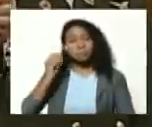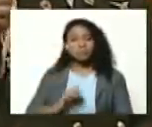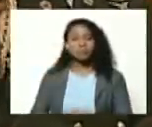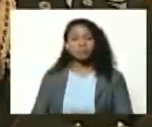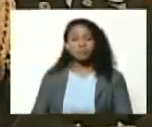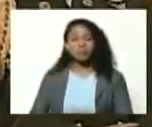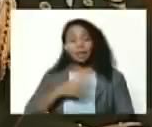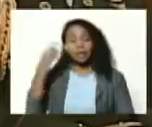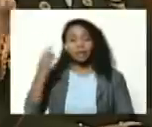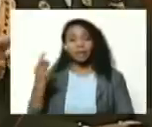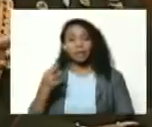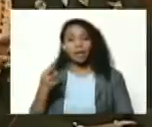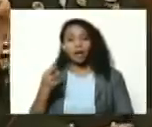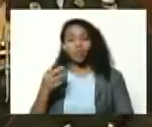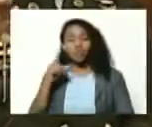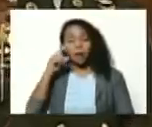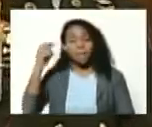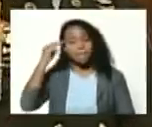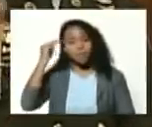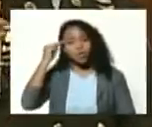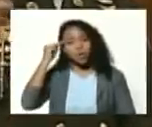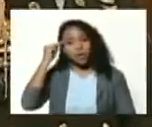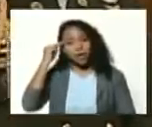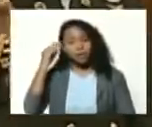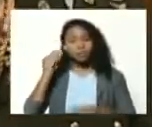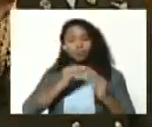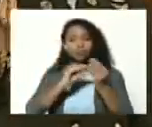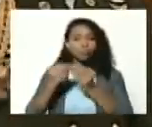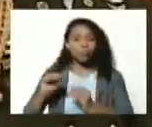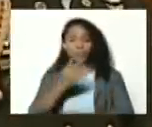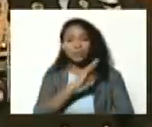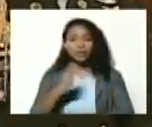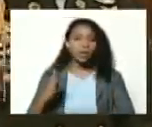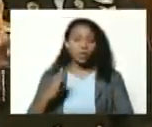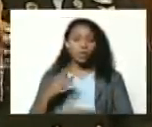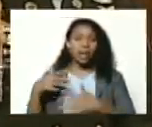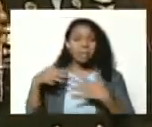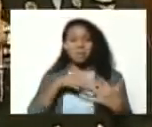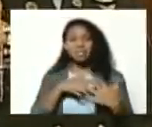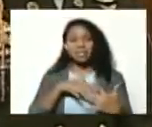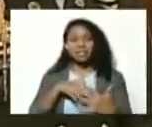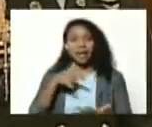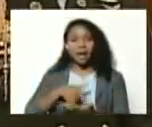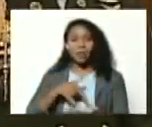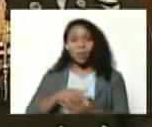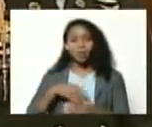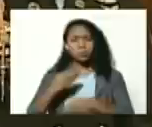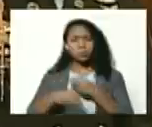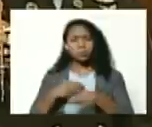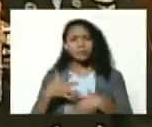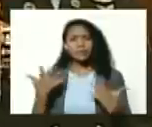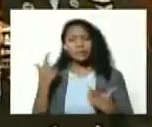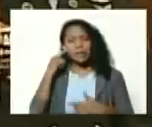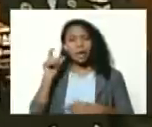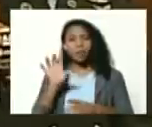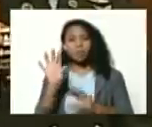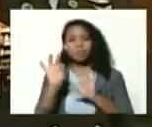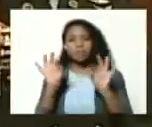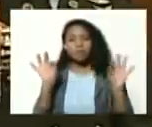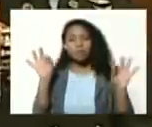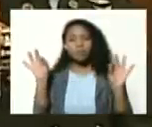realidad una memorable colección bicentenario de la batalla de Carabobo es producto de la selección